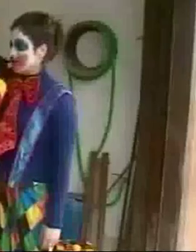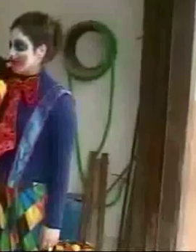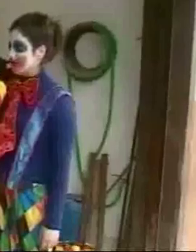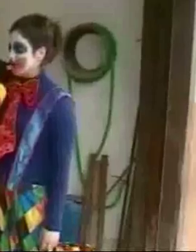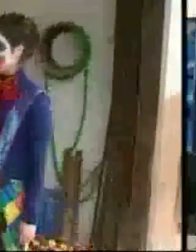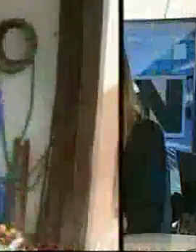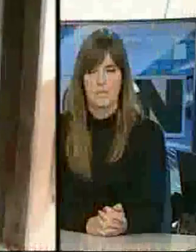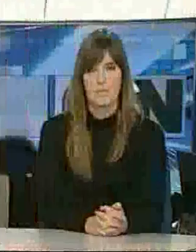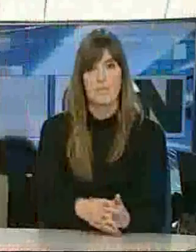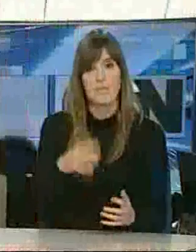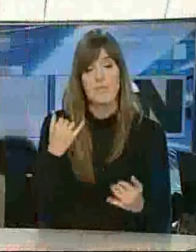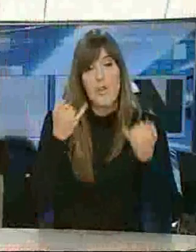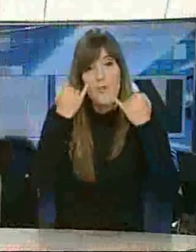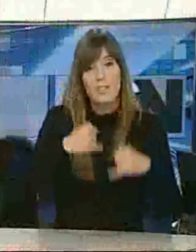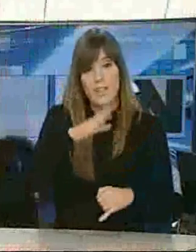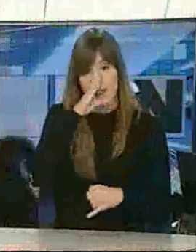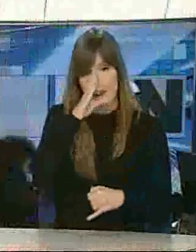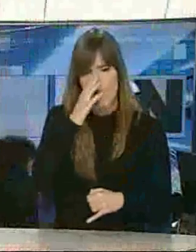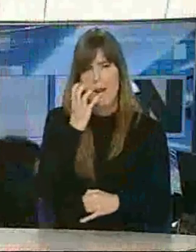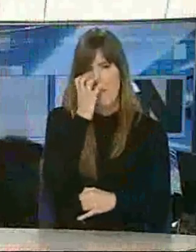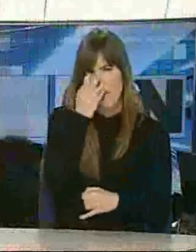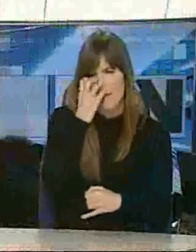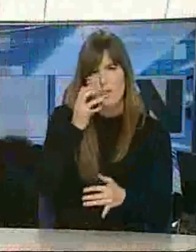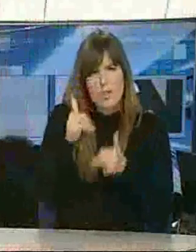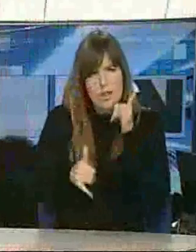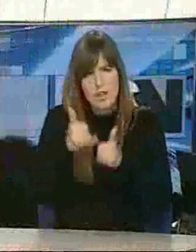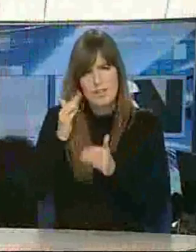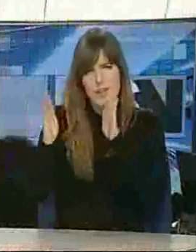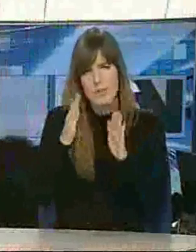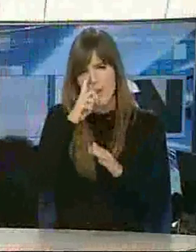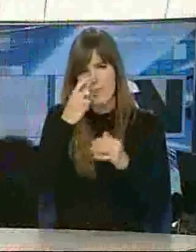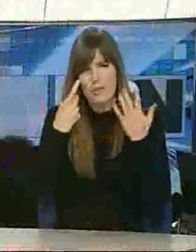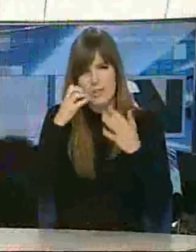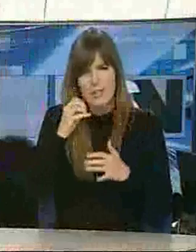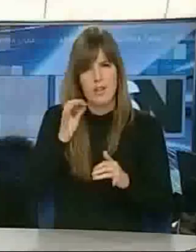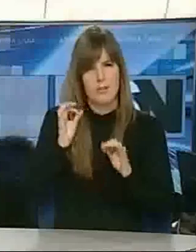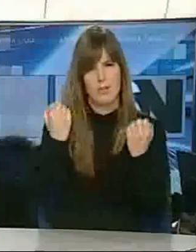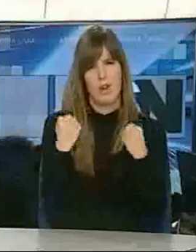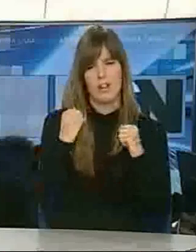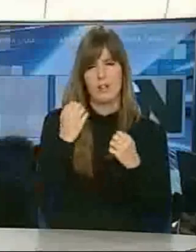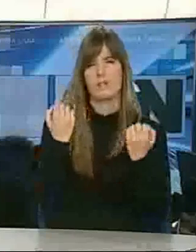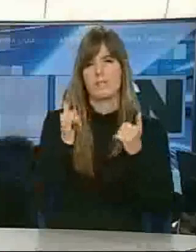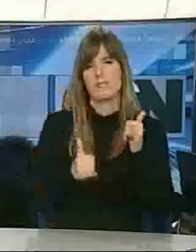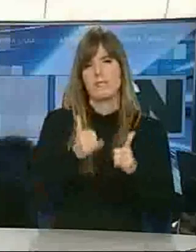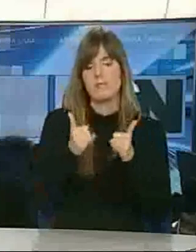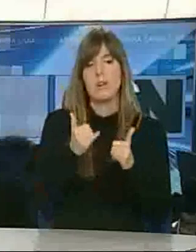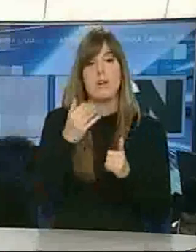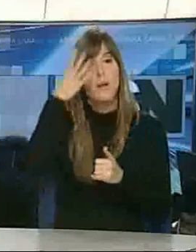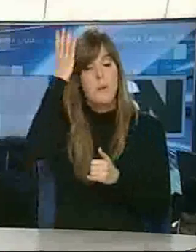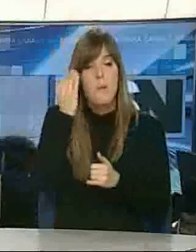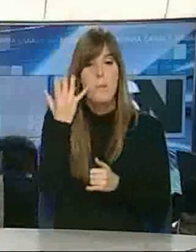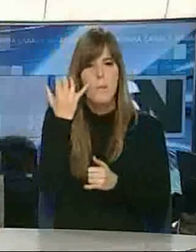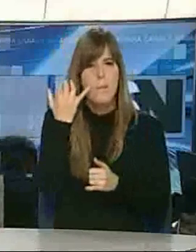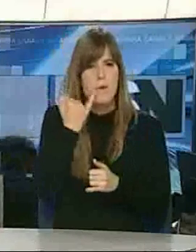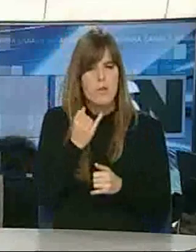Los payasos ultimaban el maquillaje. Los ciclistas de los años 60 iban calentando las ruedas. Papá Pitufo intentaba